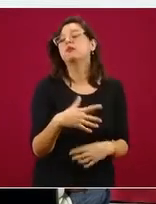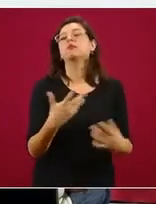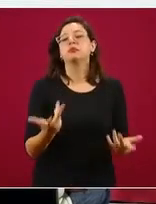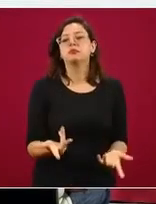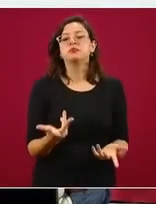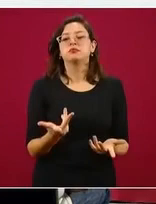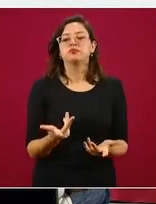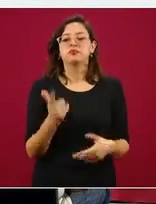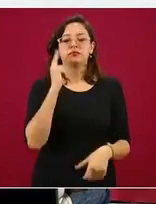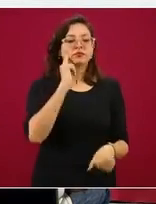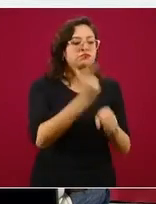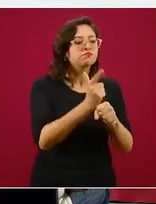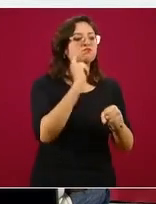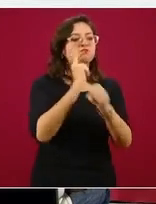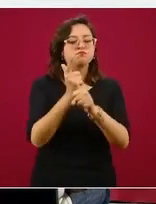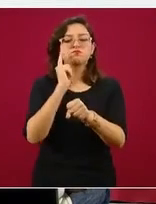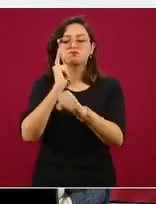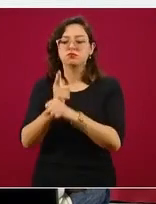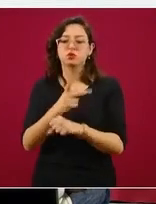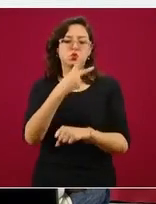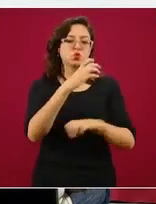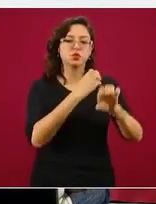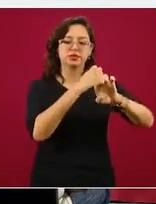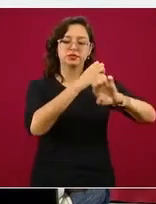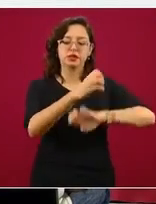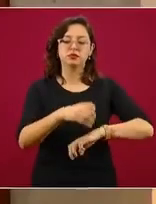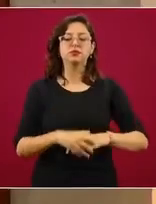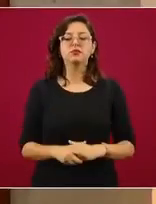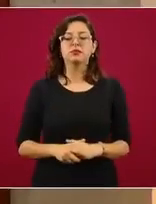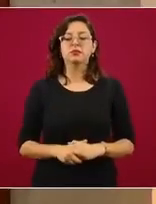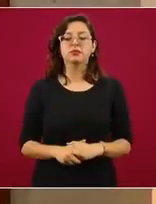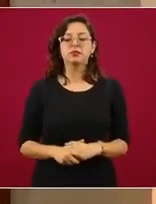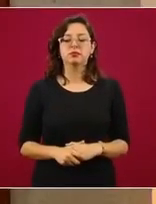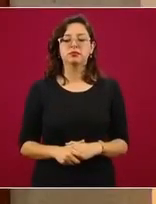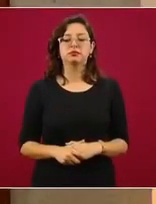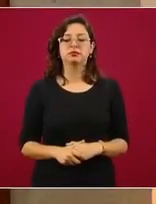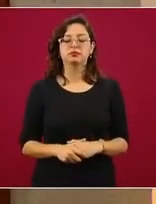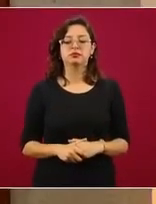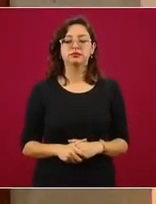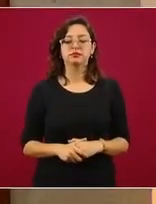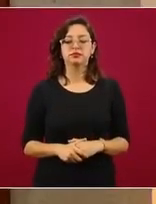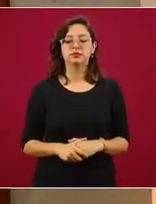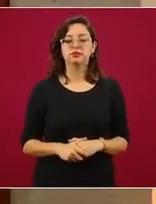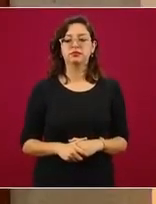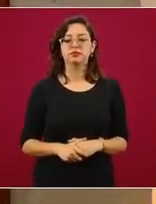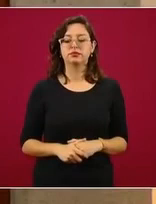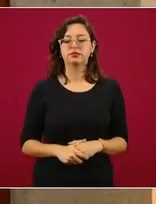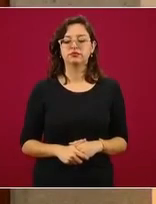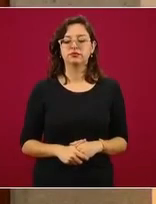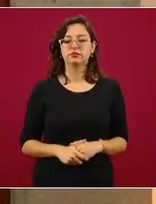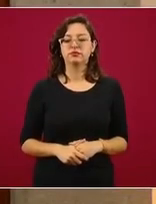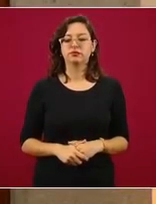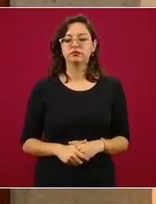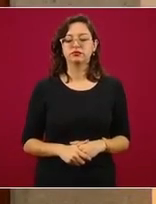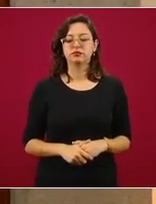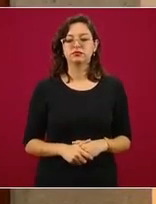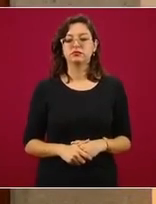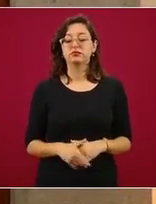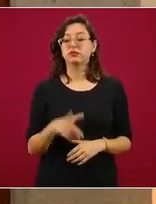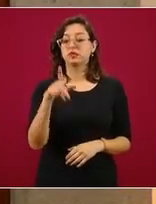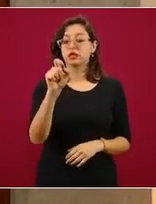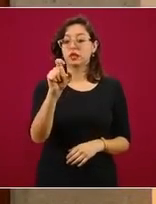diagnosticando en sus estados. El 20 por ciento, respectivamente, de la